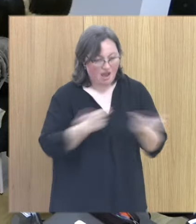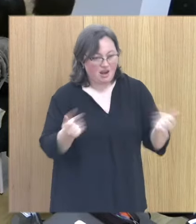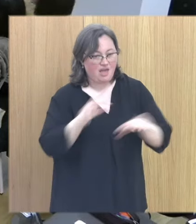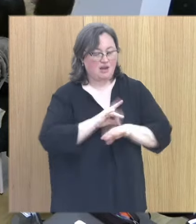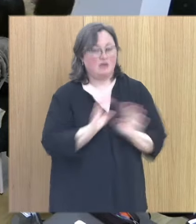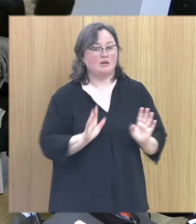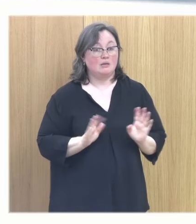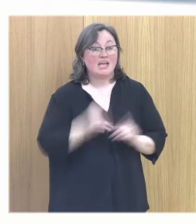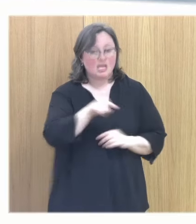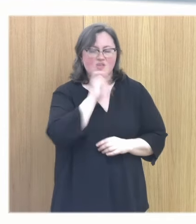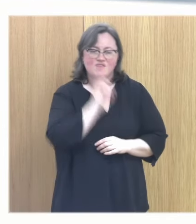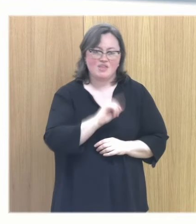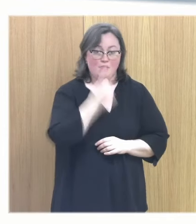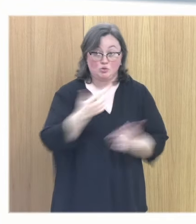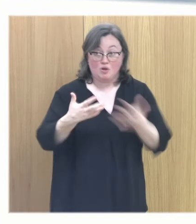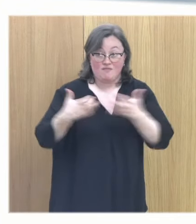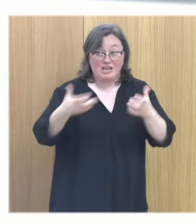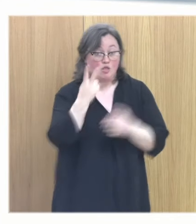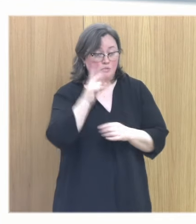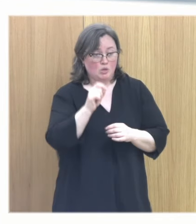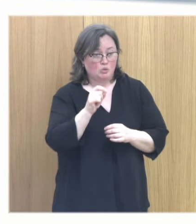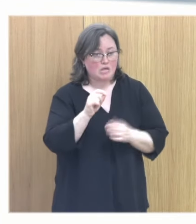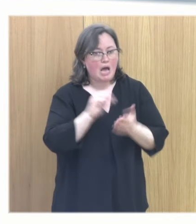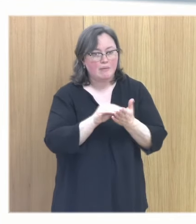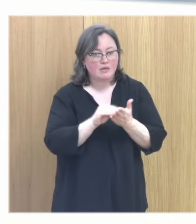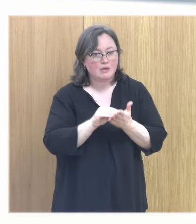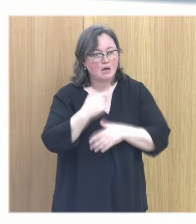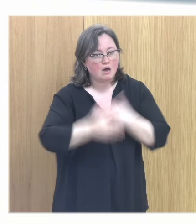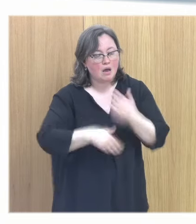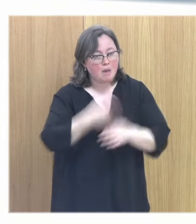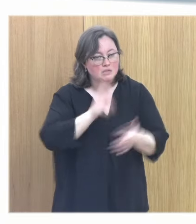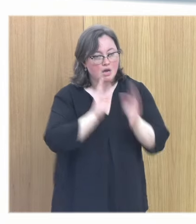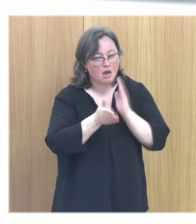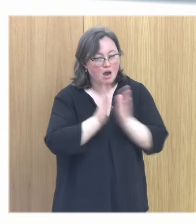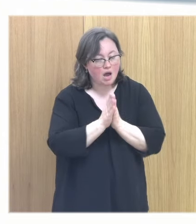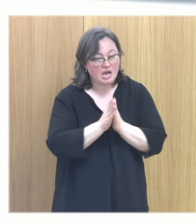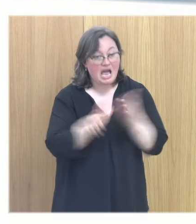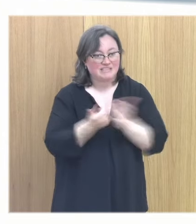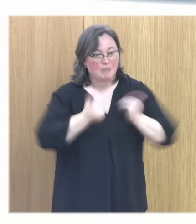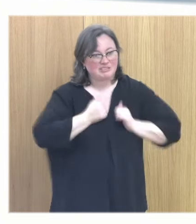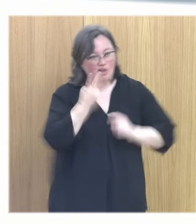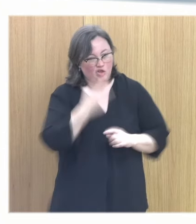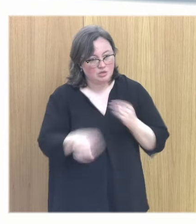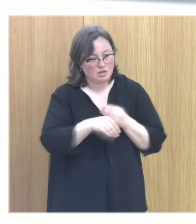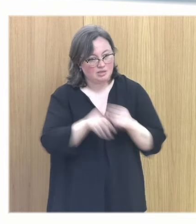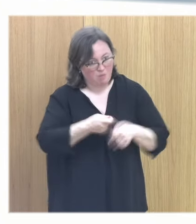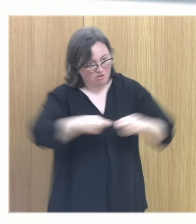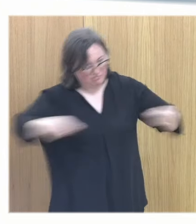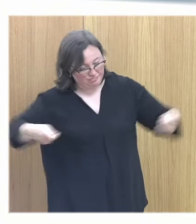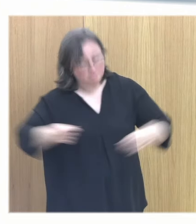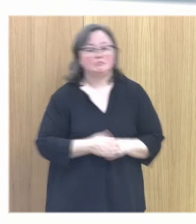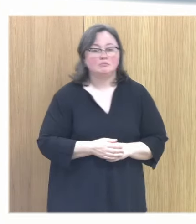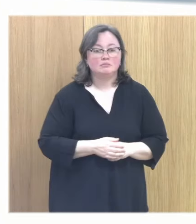eso es lo más difícil esto que acabo de escribir en dos minutos a veces te puede costar meses de trabajo y un par de masters entonces